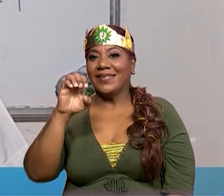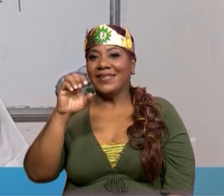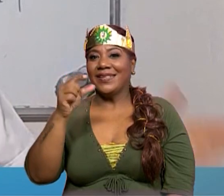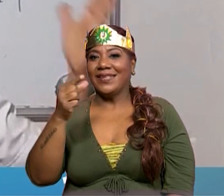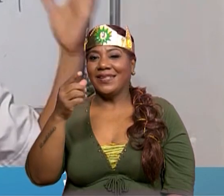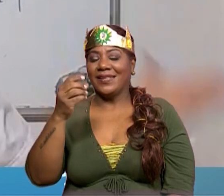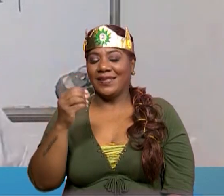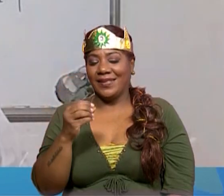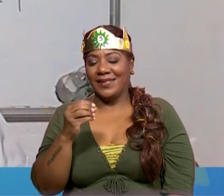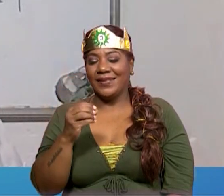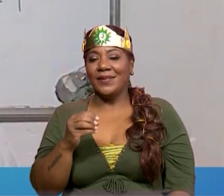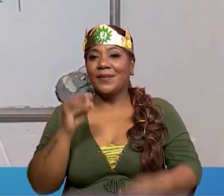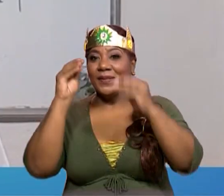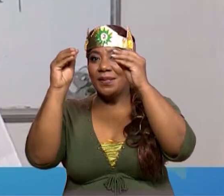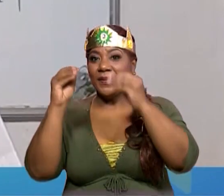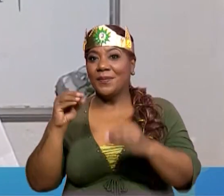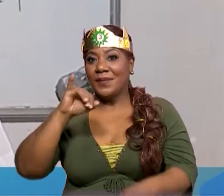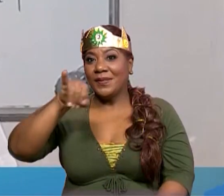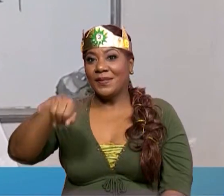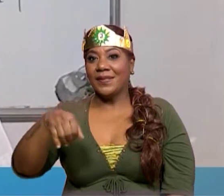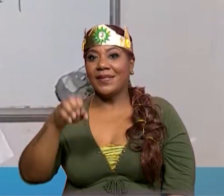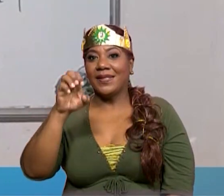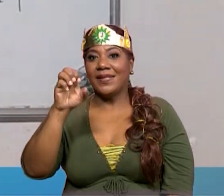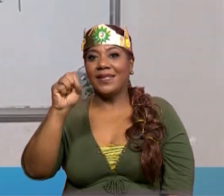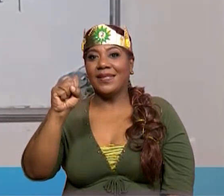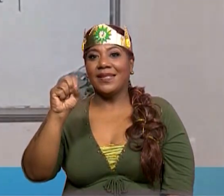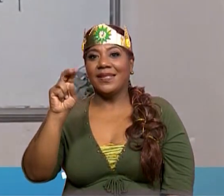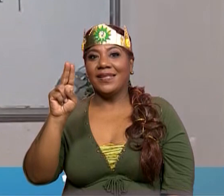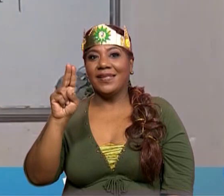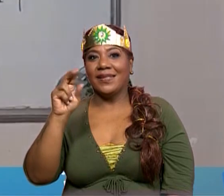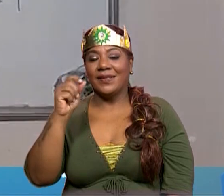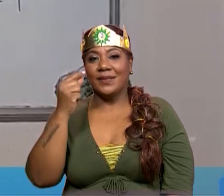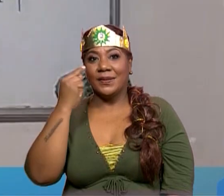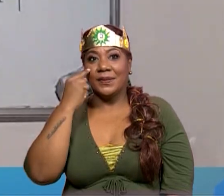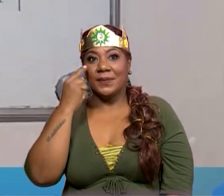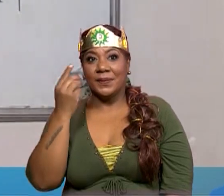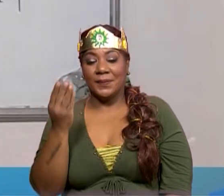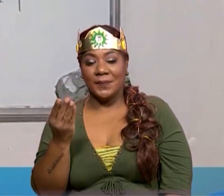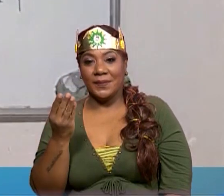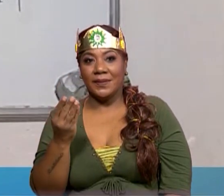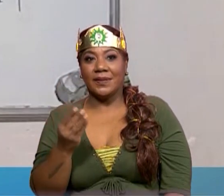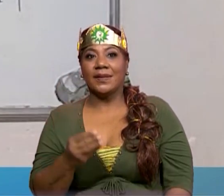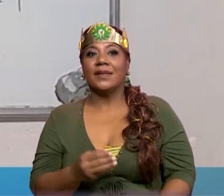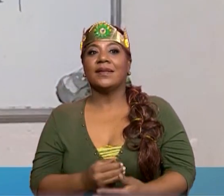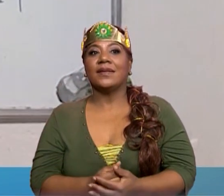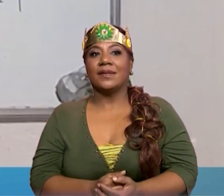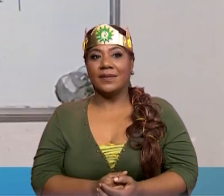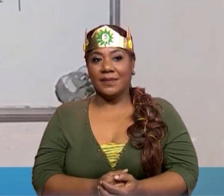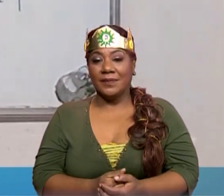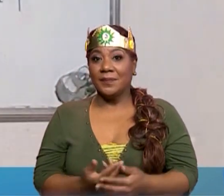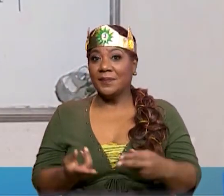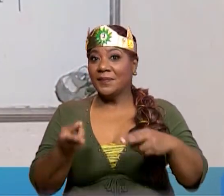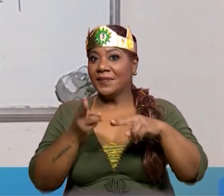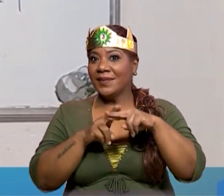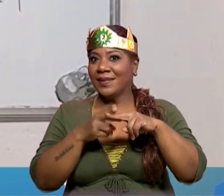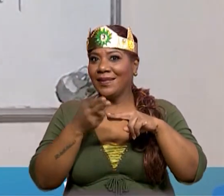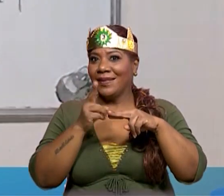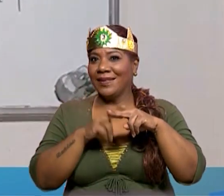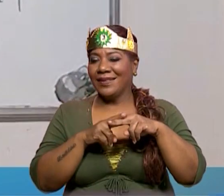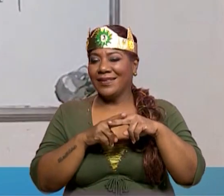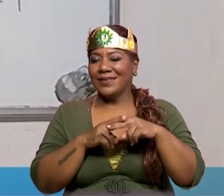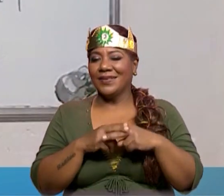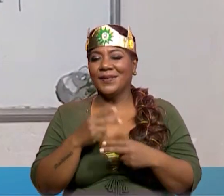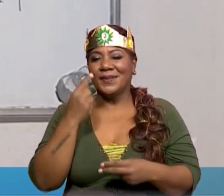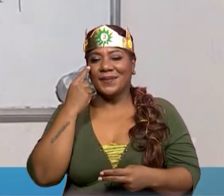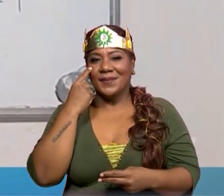Mi maestro es Jesús Cáceres y hoy les voy a hablar del reto extra. El reto extra de hoy es encontrar nuestro